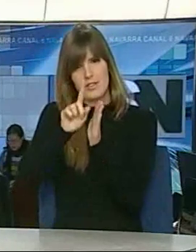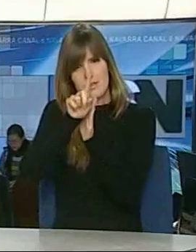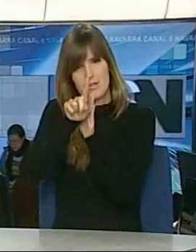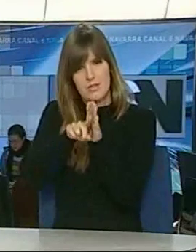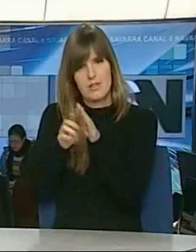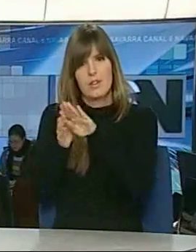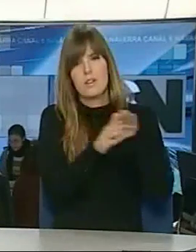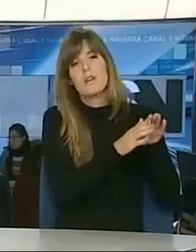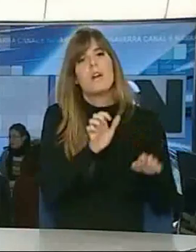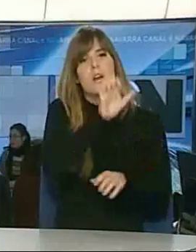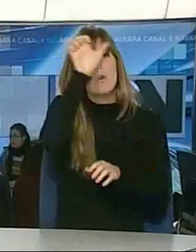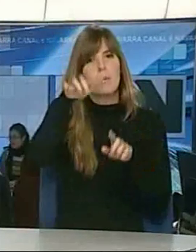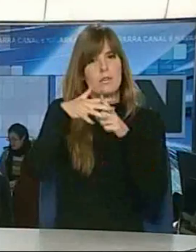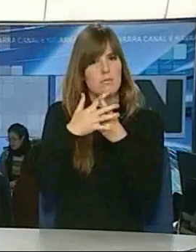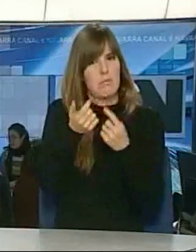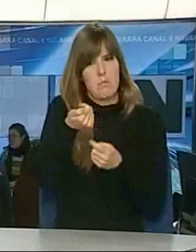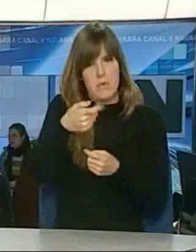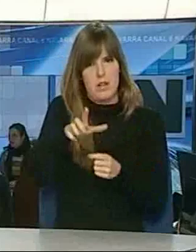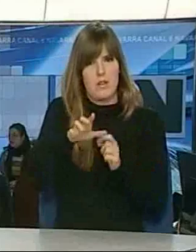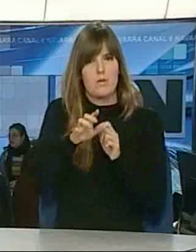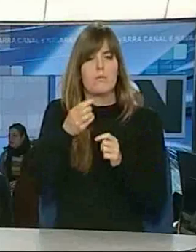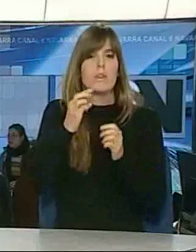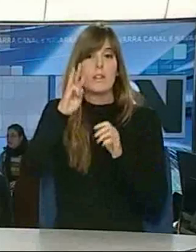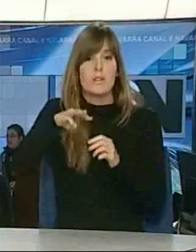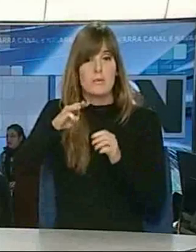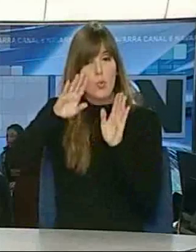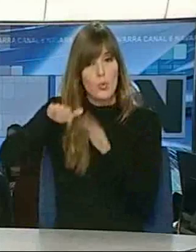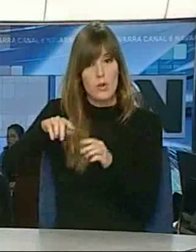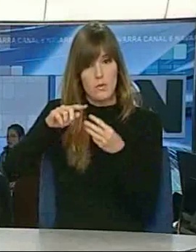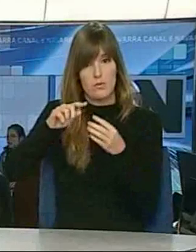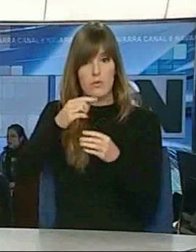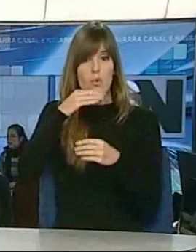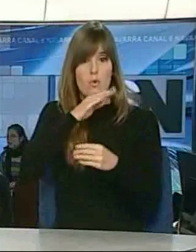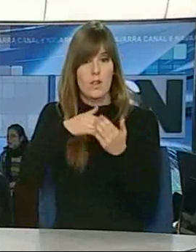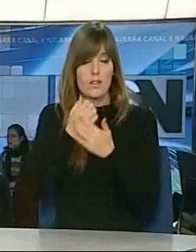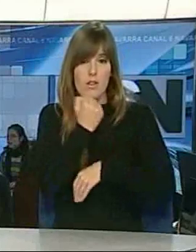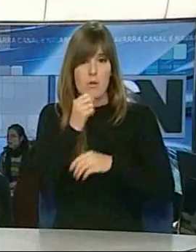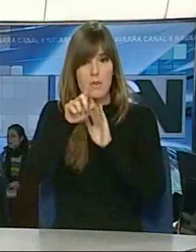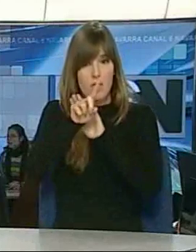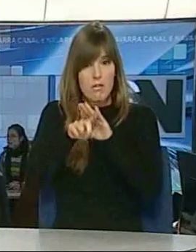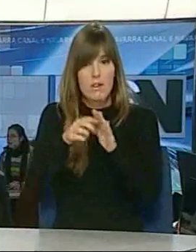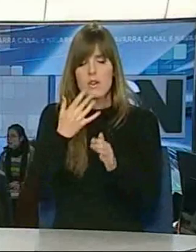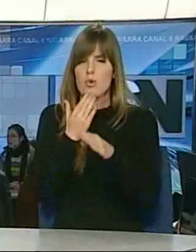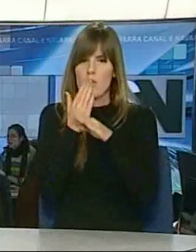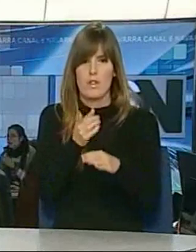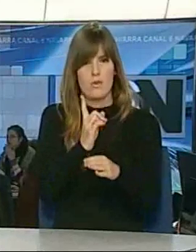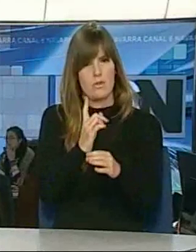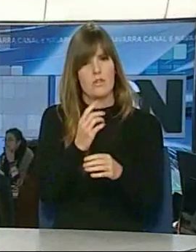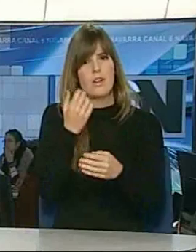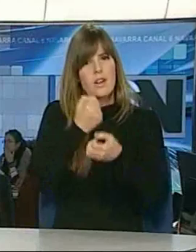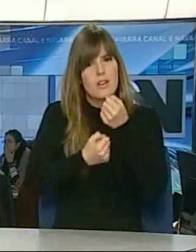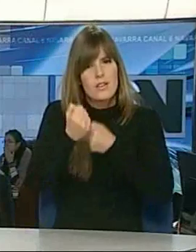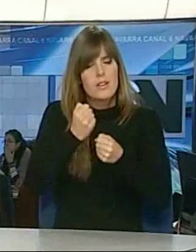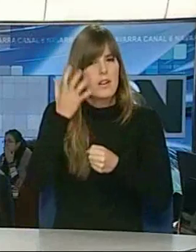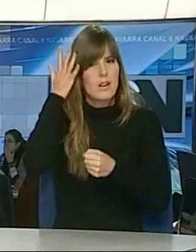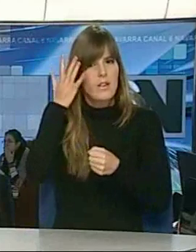del último trimestre. Este 1,5% anual ya vemos que es insuficiente para crear puestos de trabajo en Navarra. Es decir,